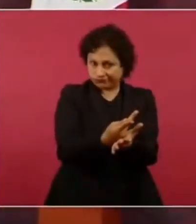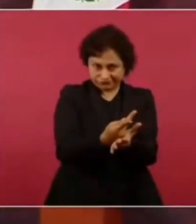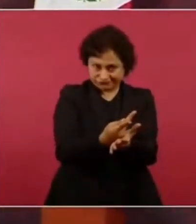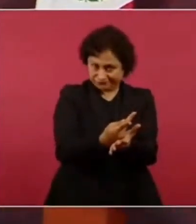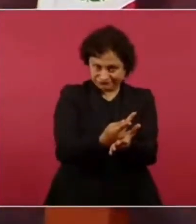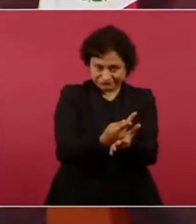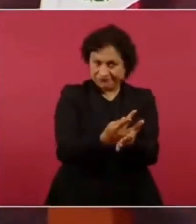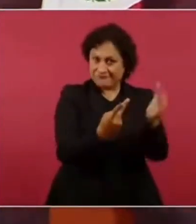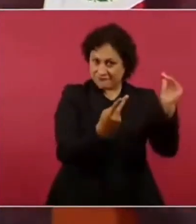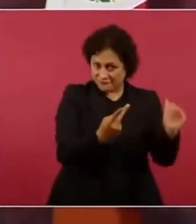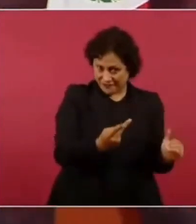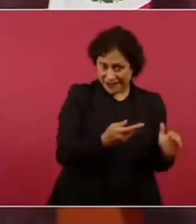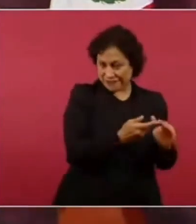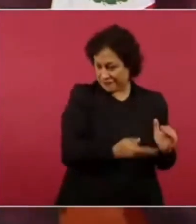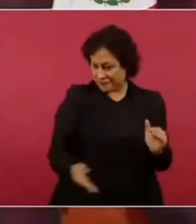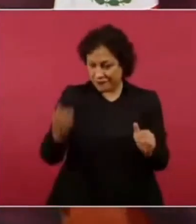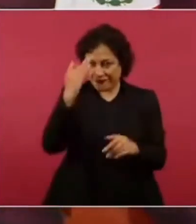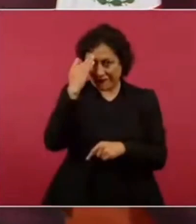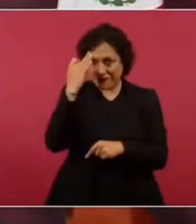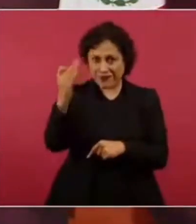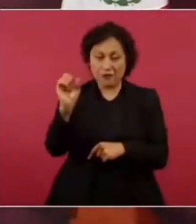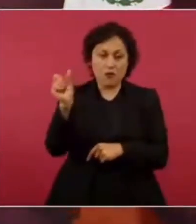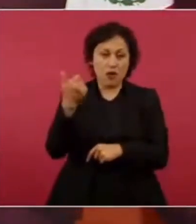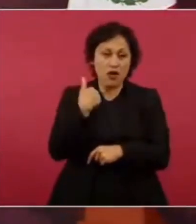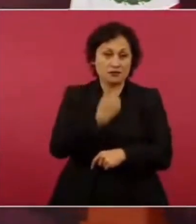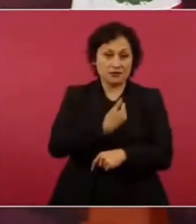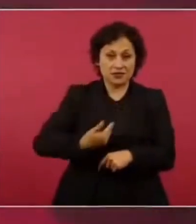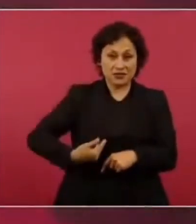Entonces un saqueo